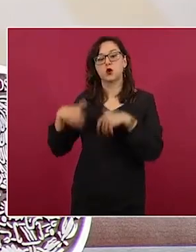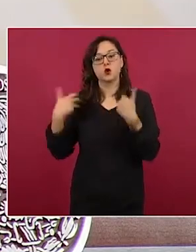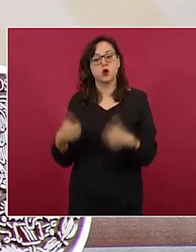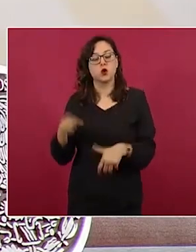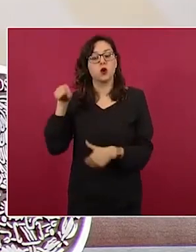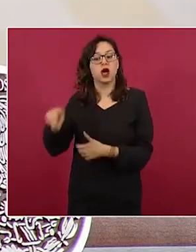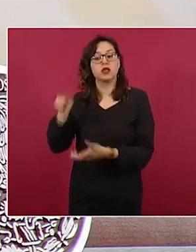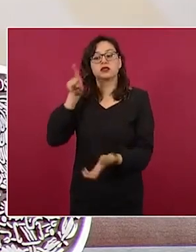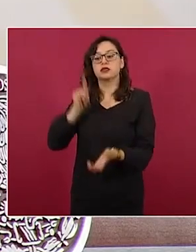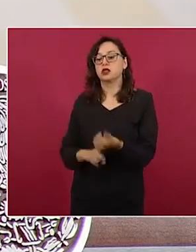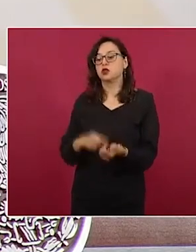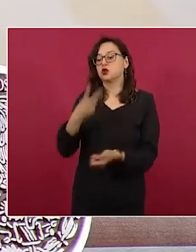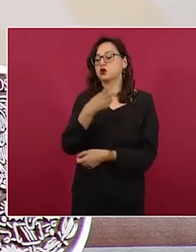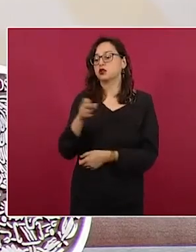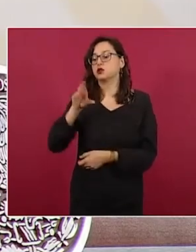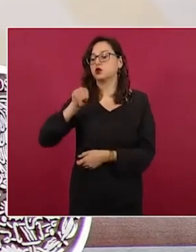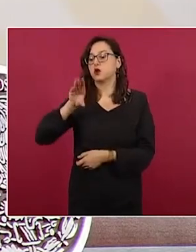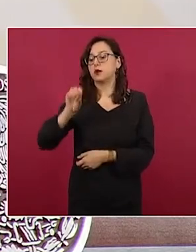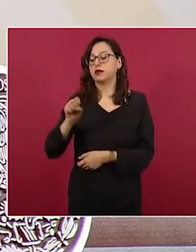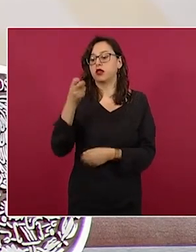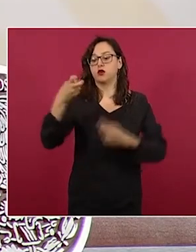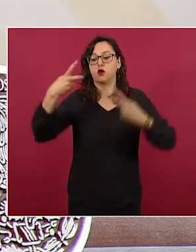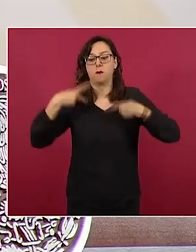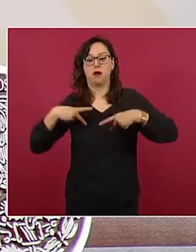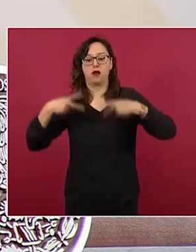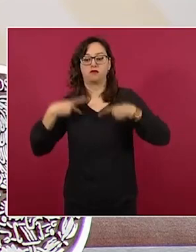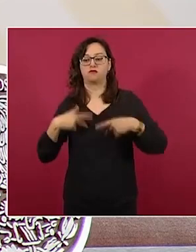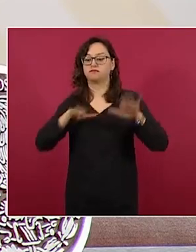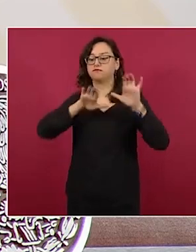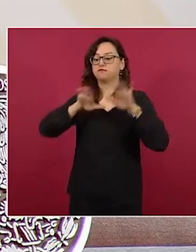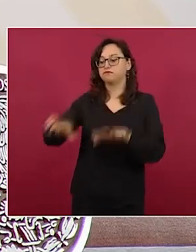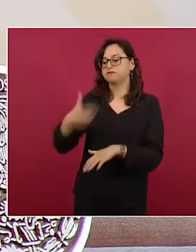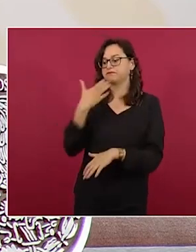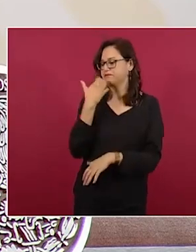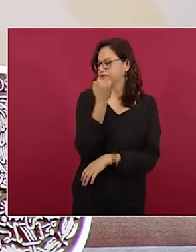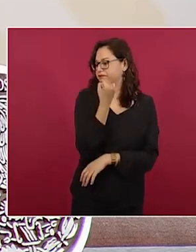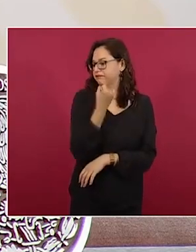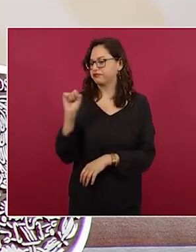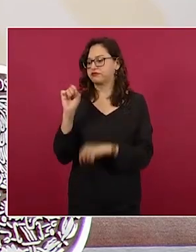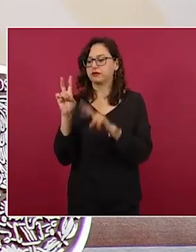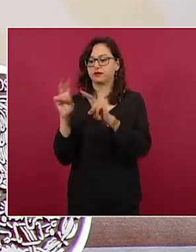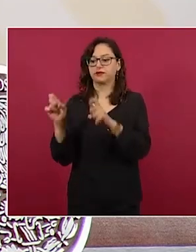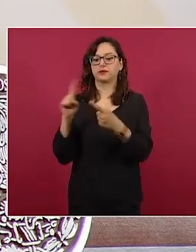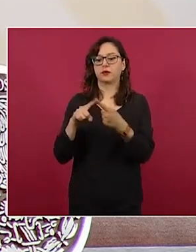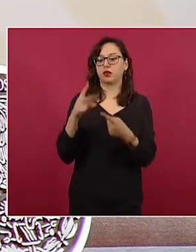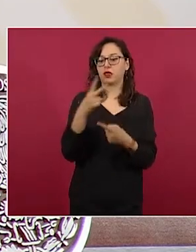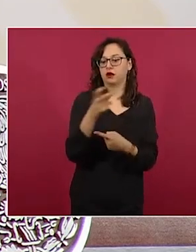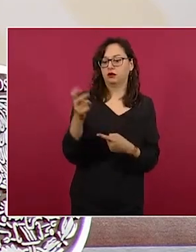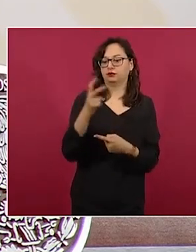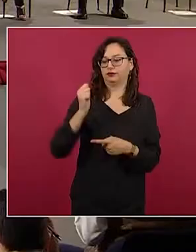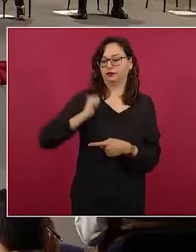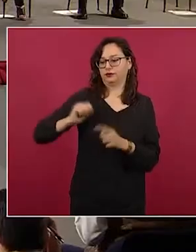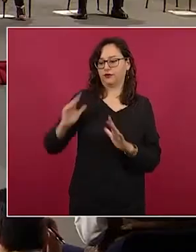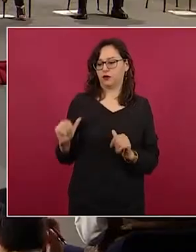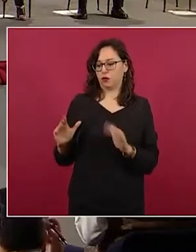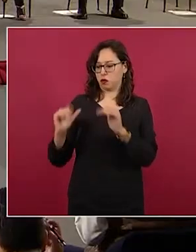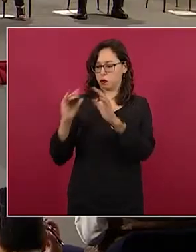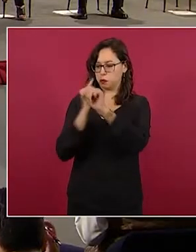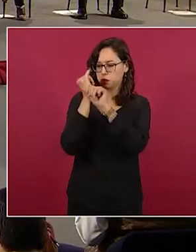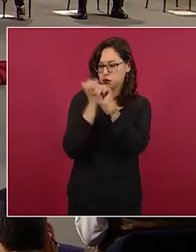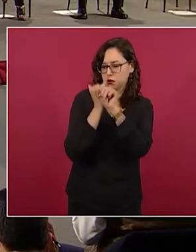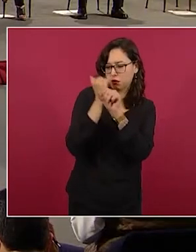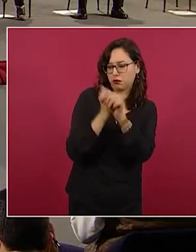292 especialistas, 200 de los cuales son arqueólogos, pero también hay restauradores,